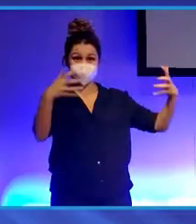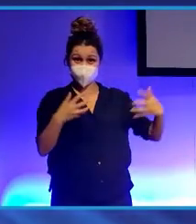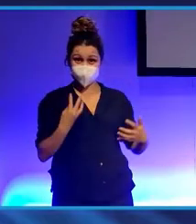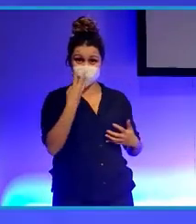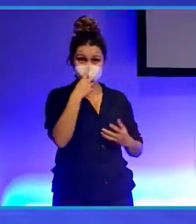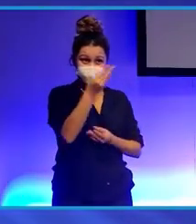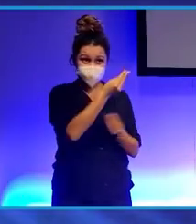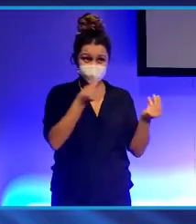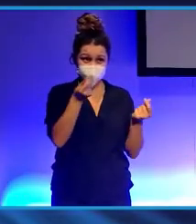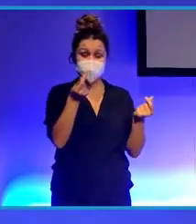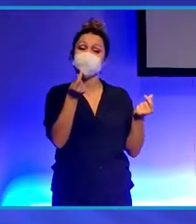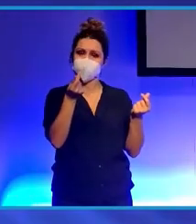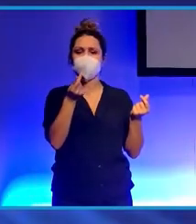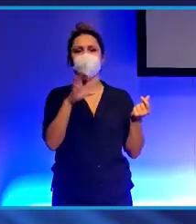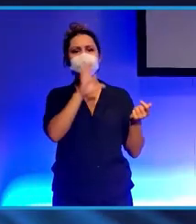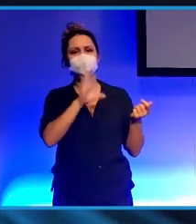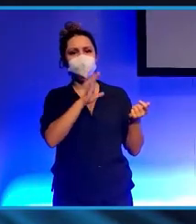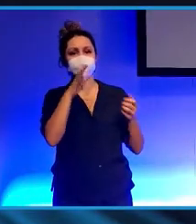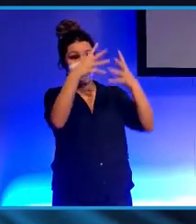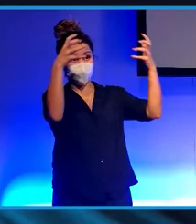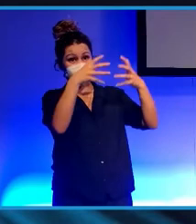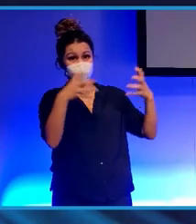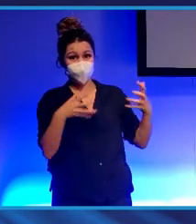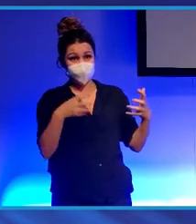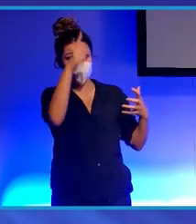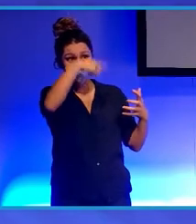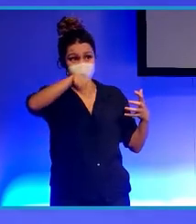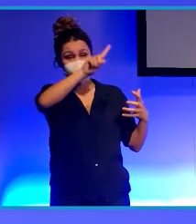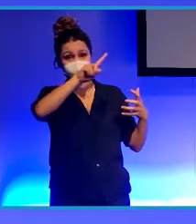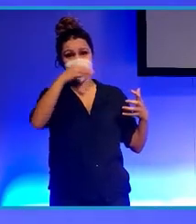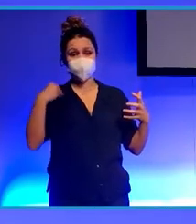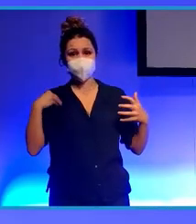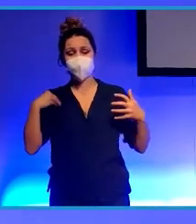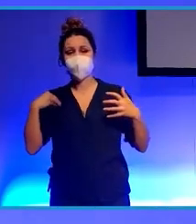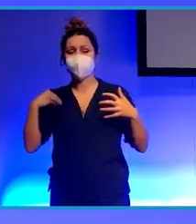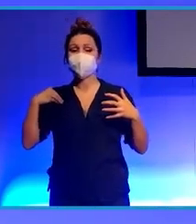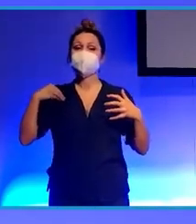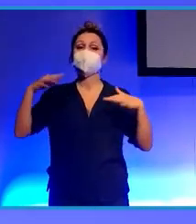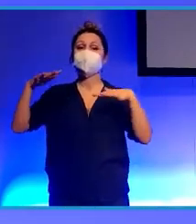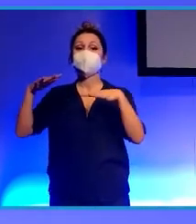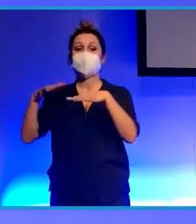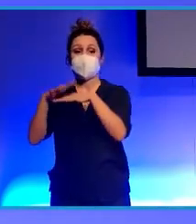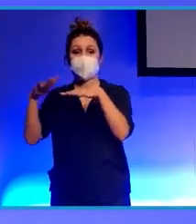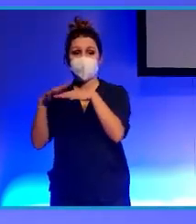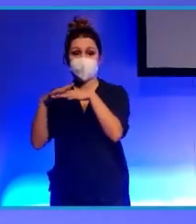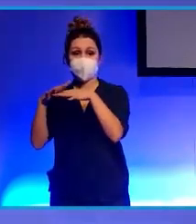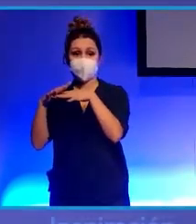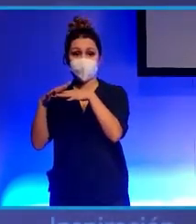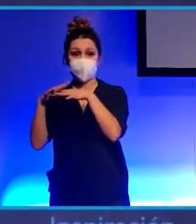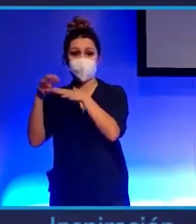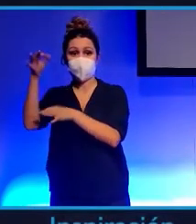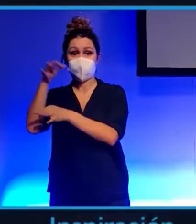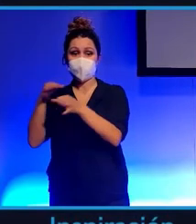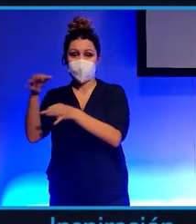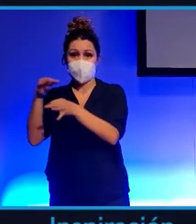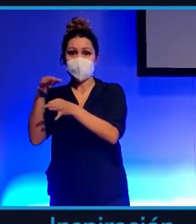Pues lo curioso es que estas frases, de las que se comentan mucho en el mundo cripto, los críticos, son las mismas frases que